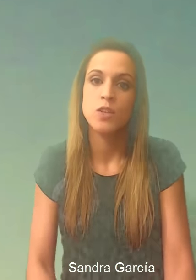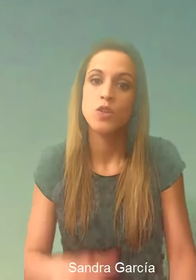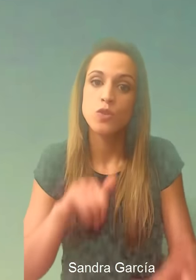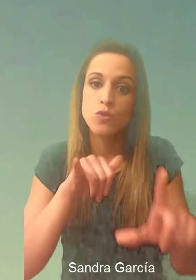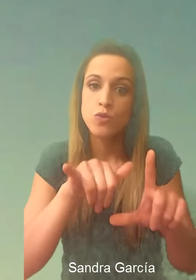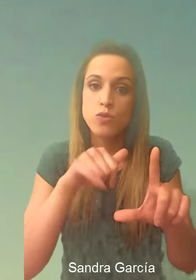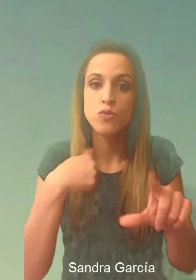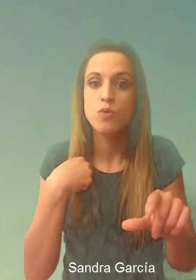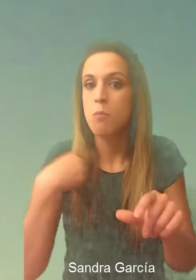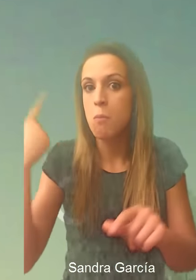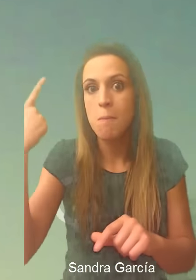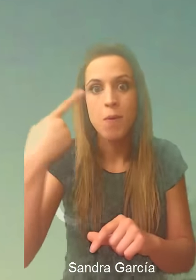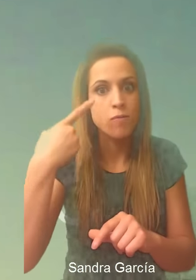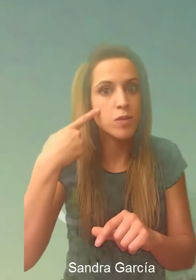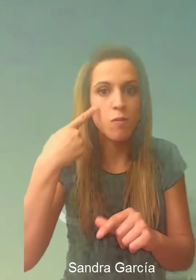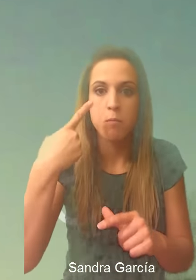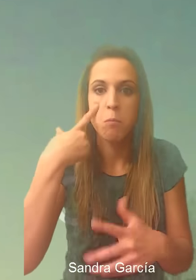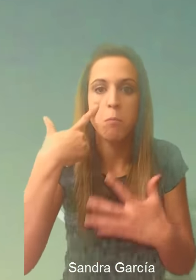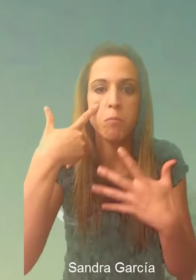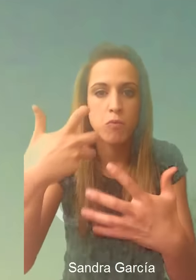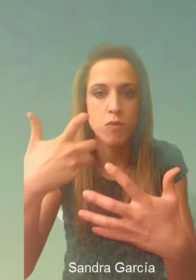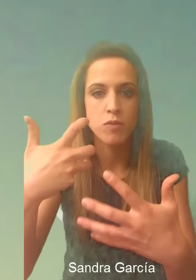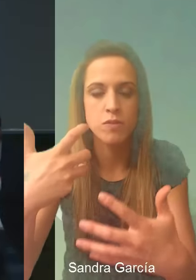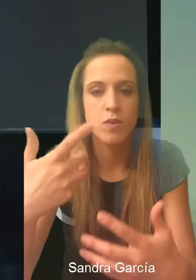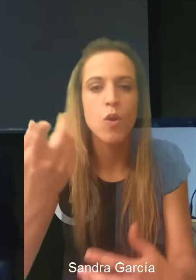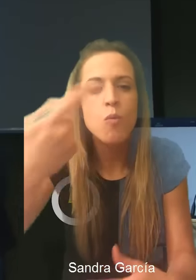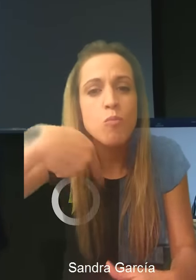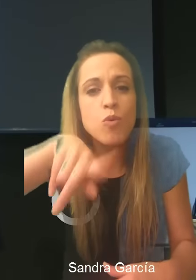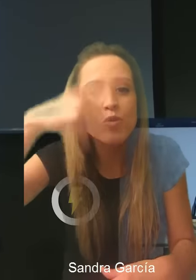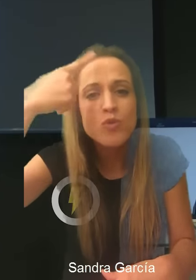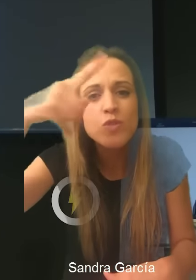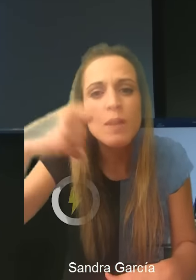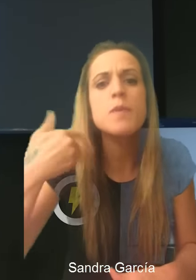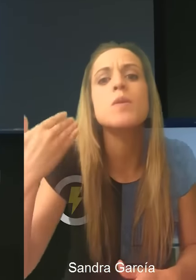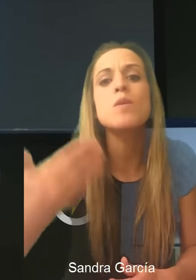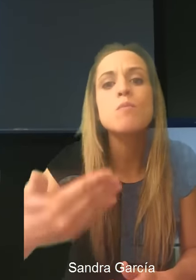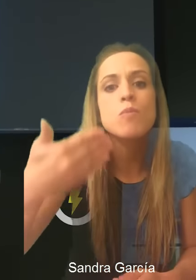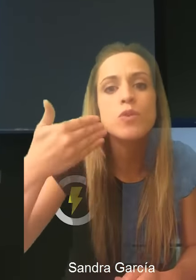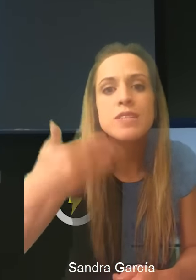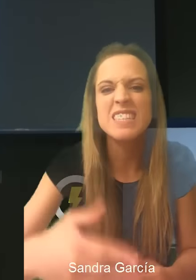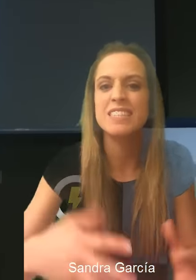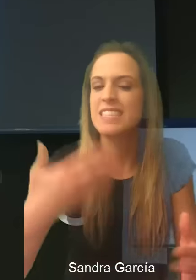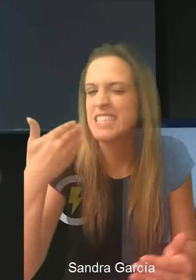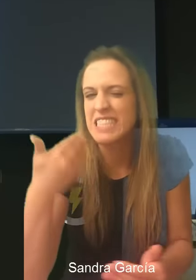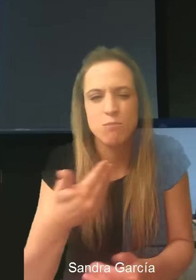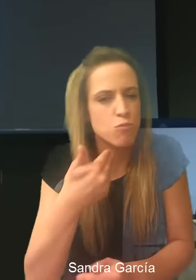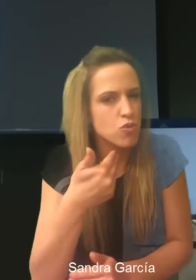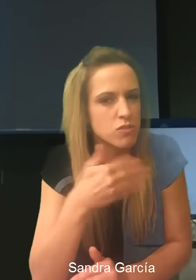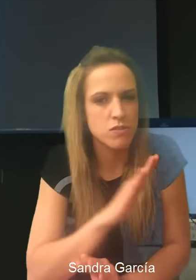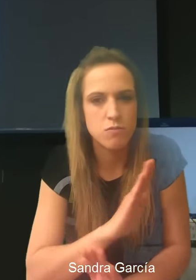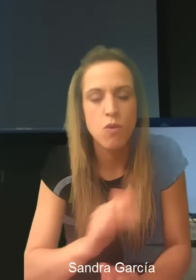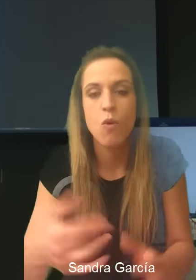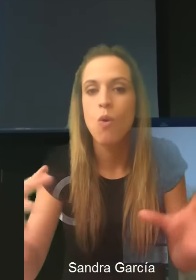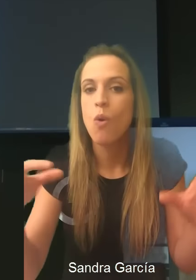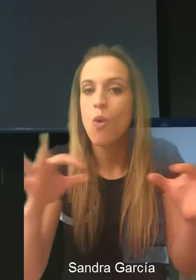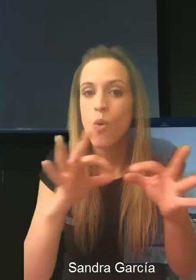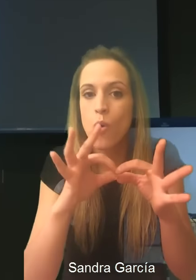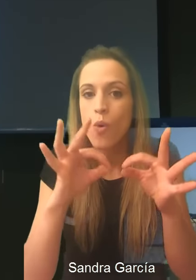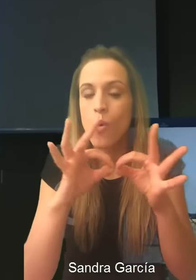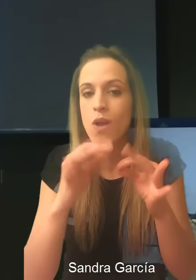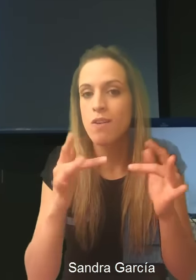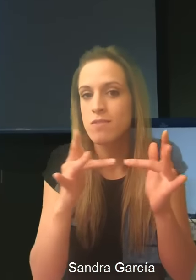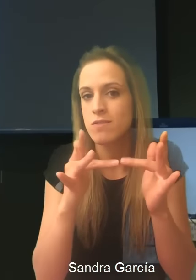vídeos de YouTube salgo el primero. ¿Sabéis lo importante que es que Google y yo